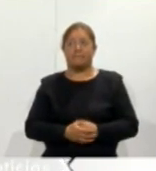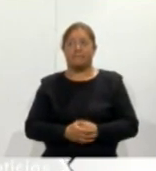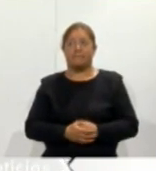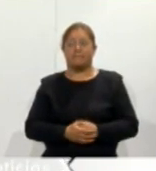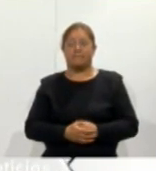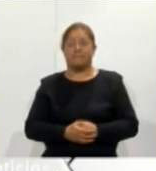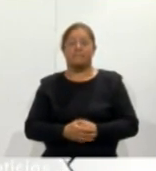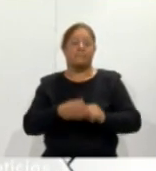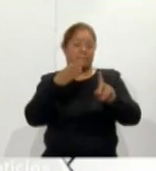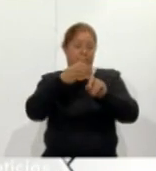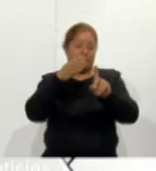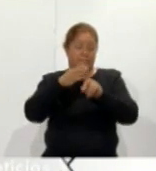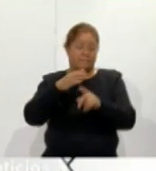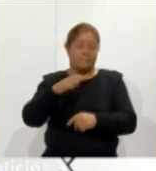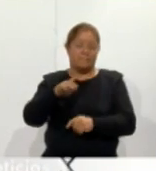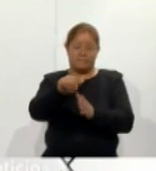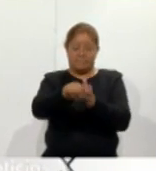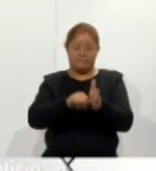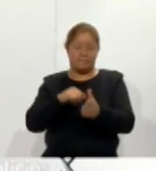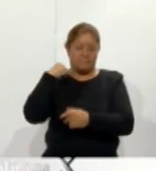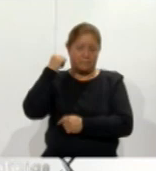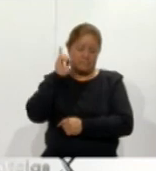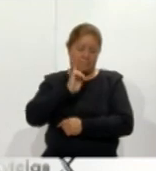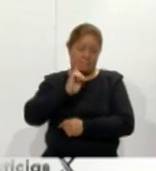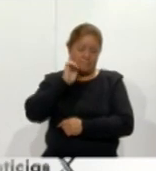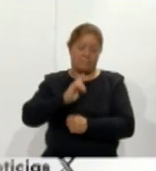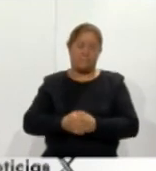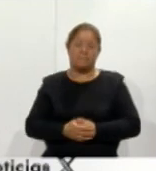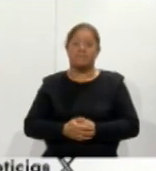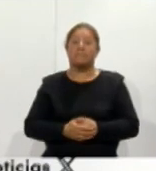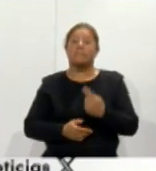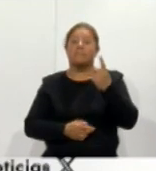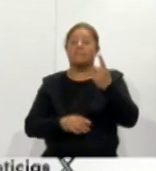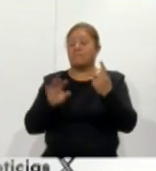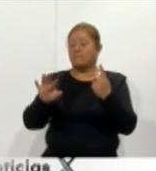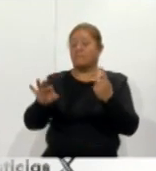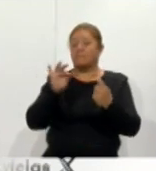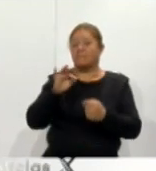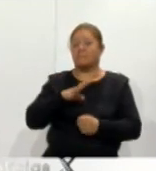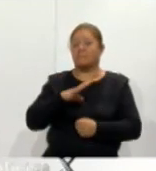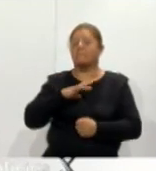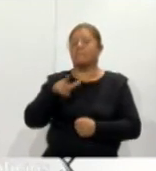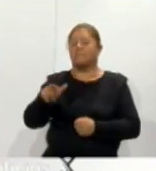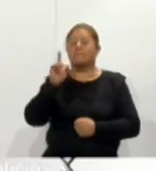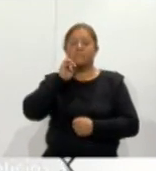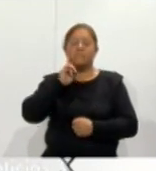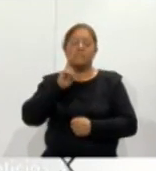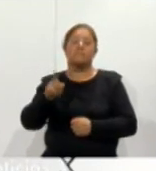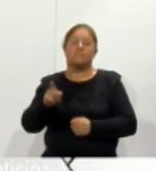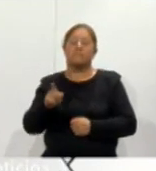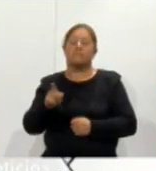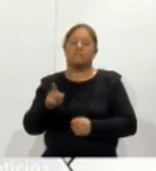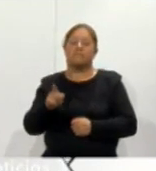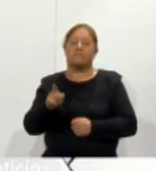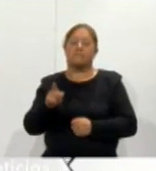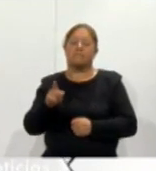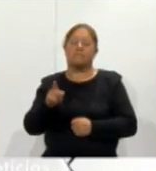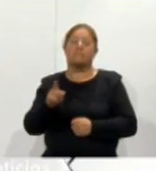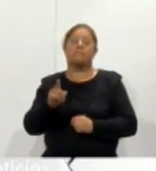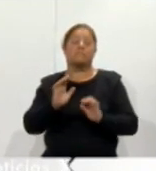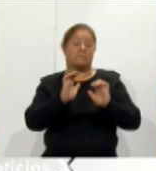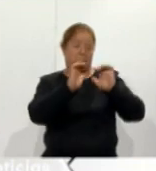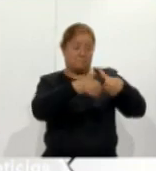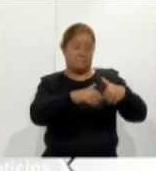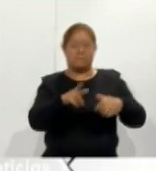Mes de la Mujer. Pues uno de los ámbitos en donde también han incursionado las mujeres es en el ámbito taurino